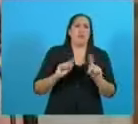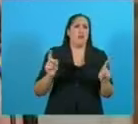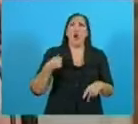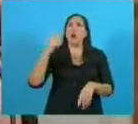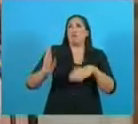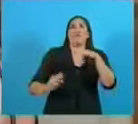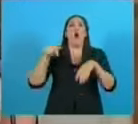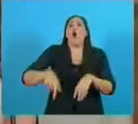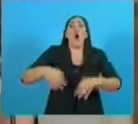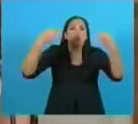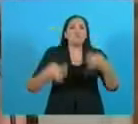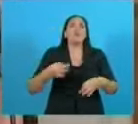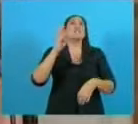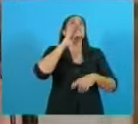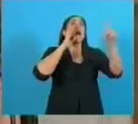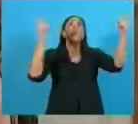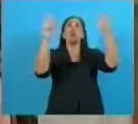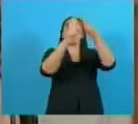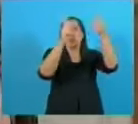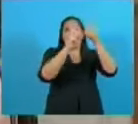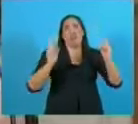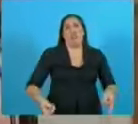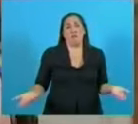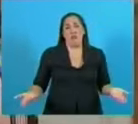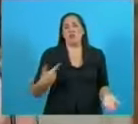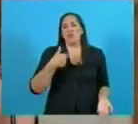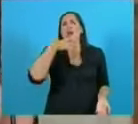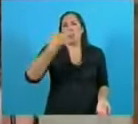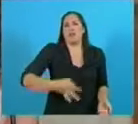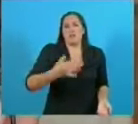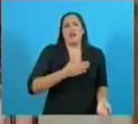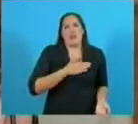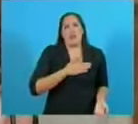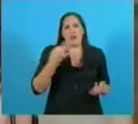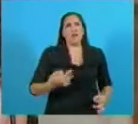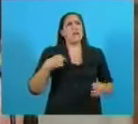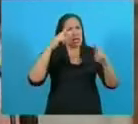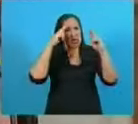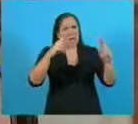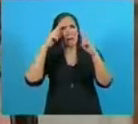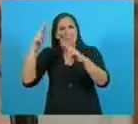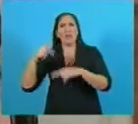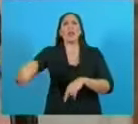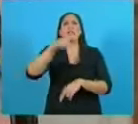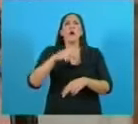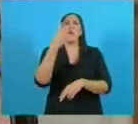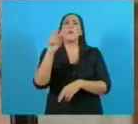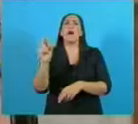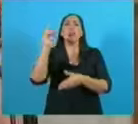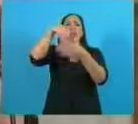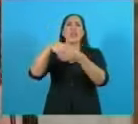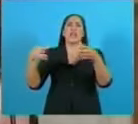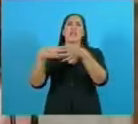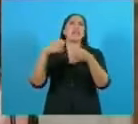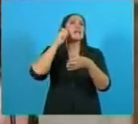interlocutor hoy de Estados Unidos, porque quiero decirles algo de corazón. Y con mucho respeto a los 20 integrantes del G20.